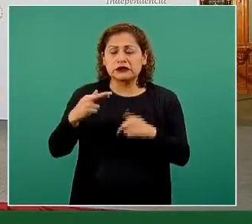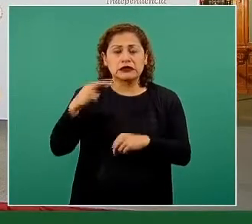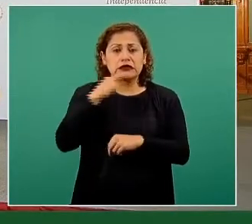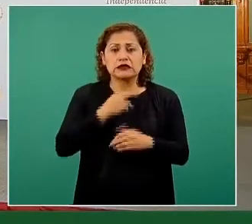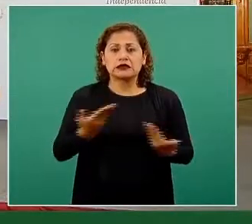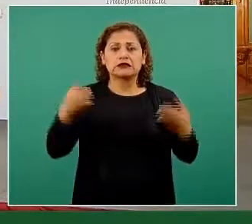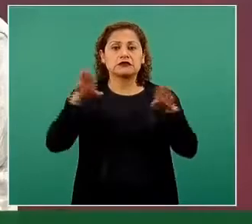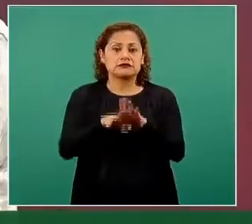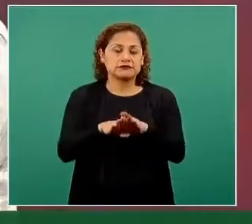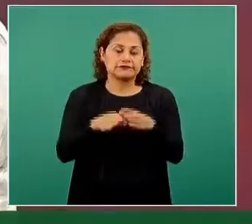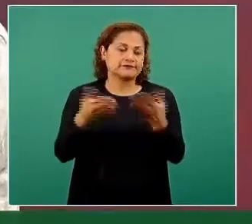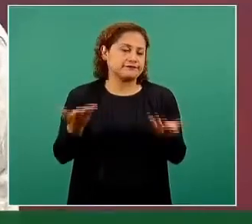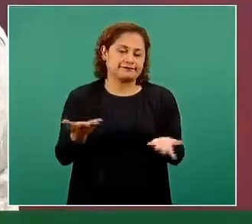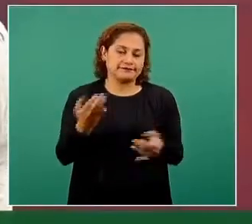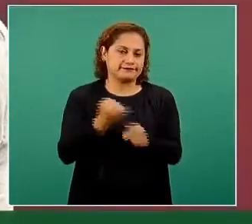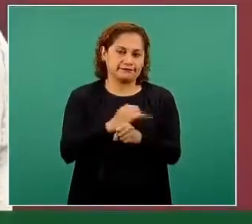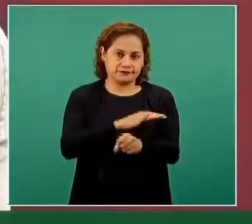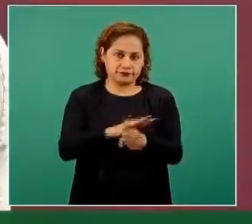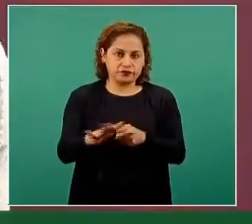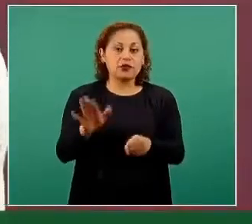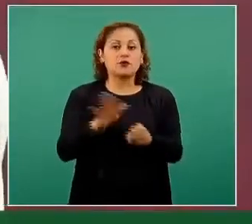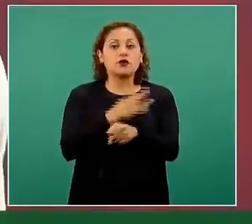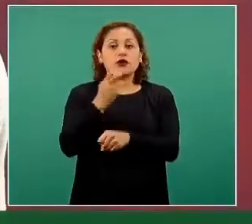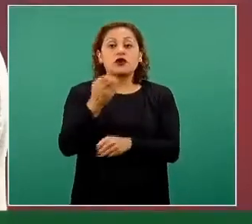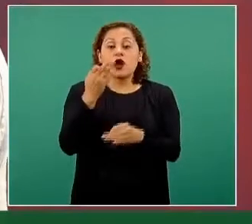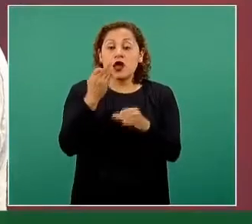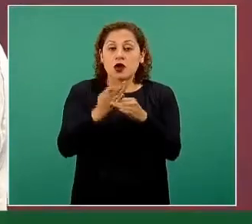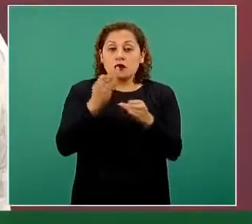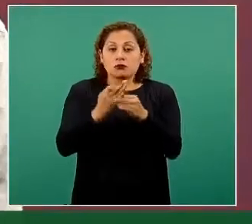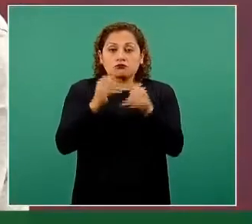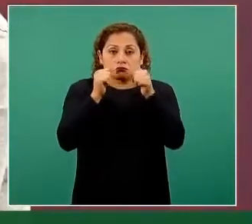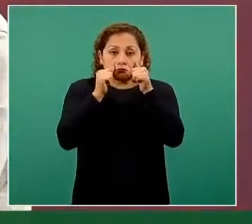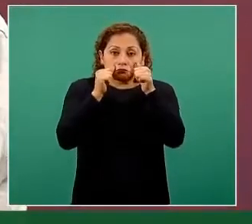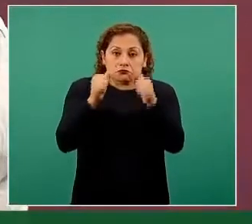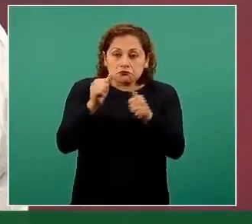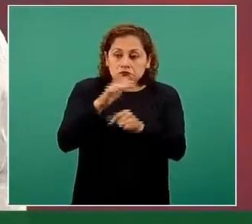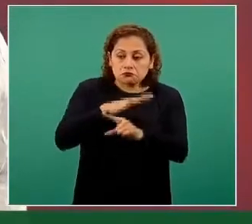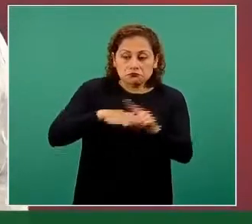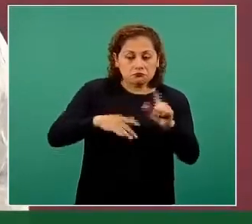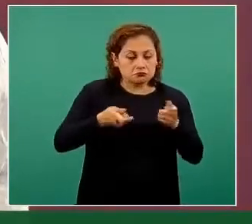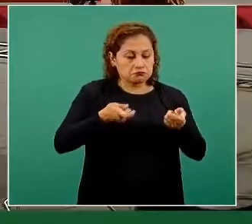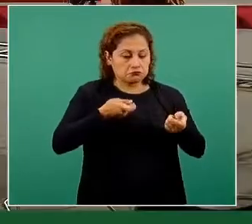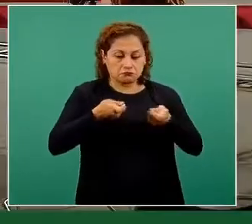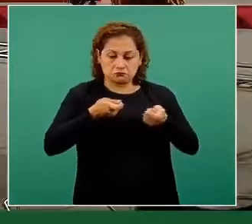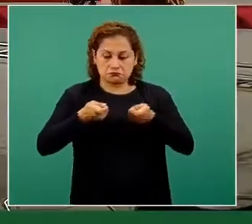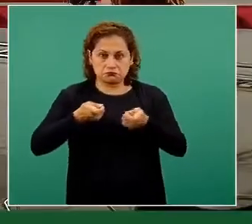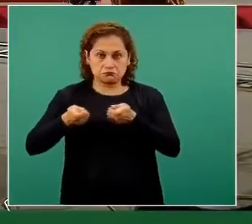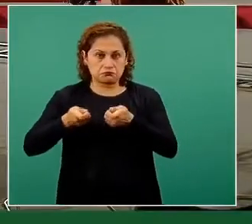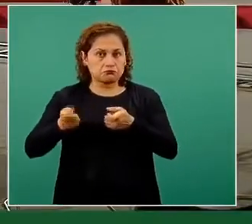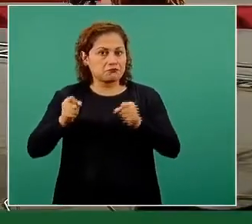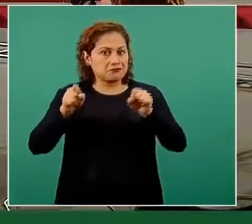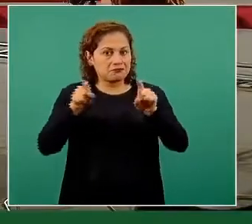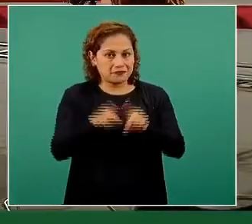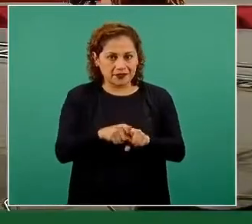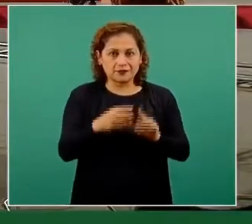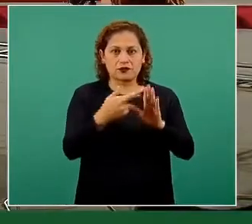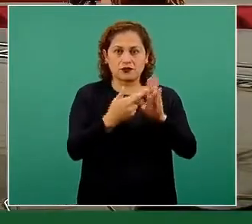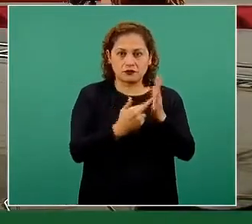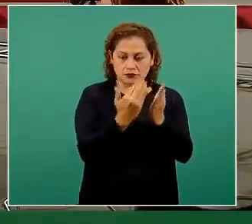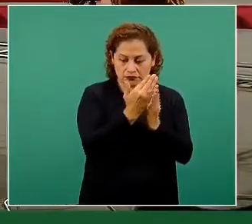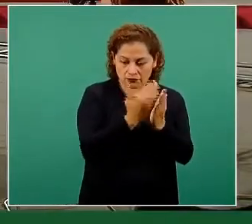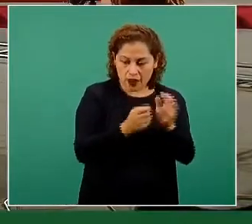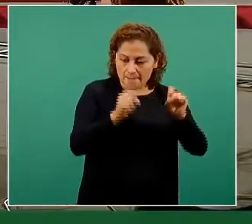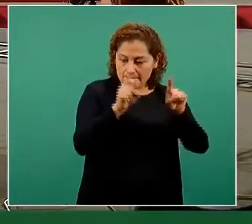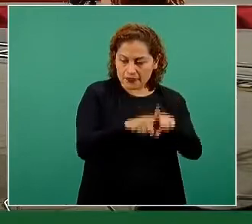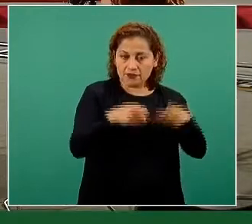tenemos la posibilidad de estudiar y controlar los brotes con los mecanismos convencionales con los que opera el personal de